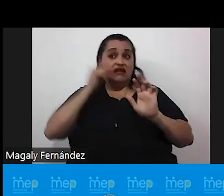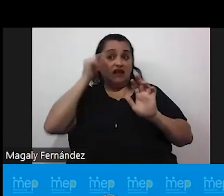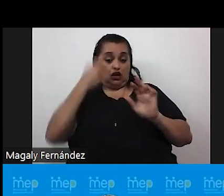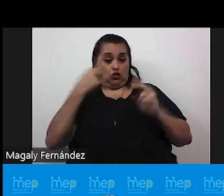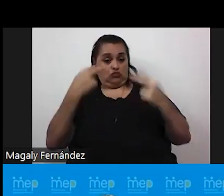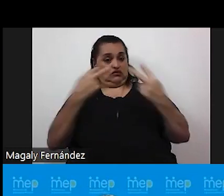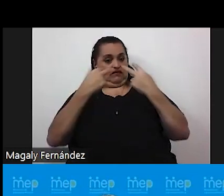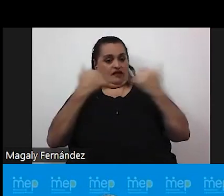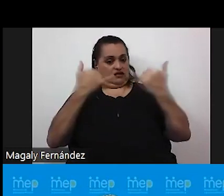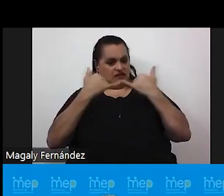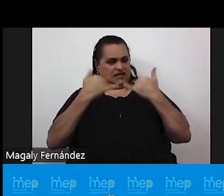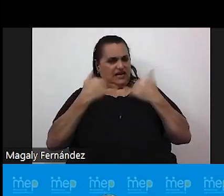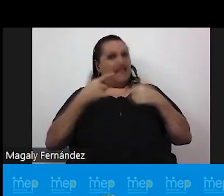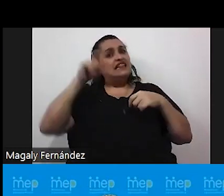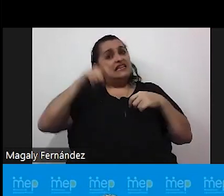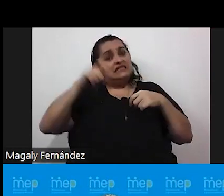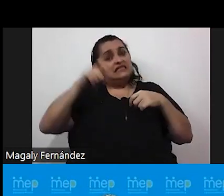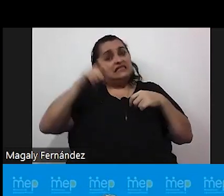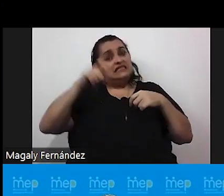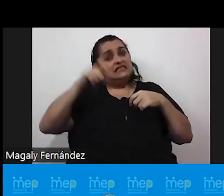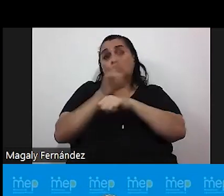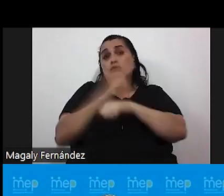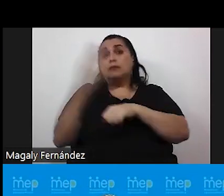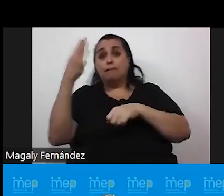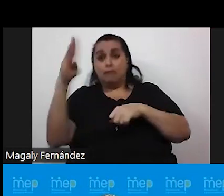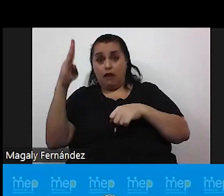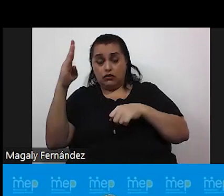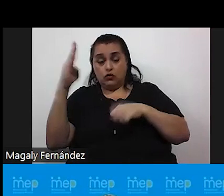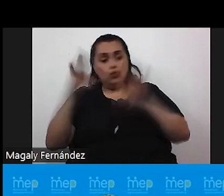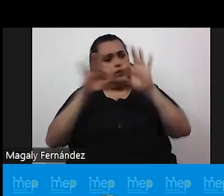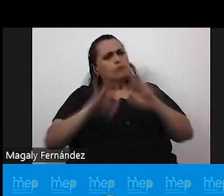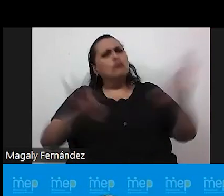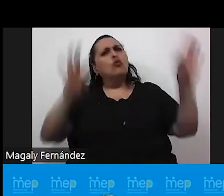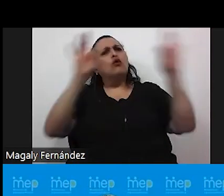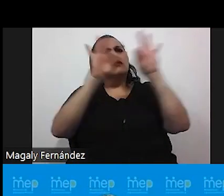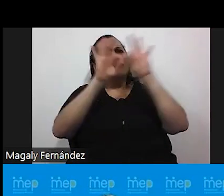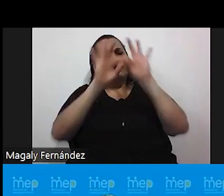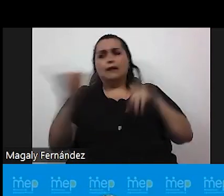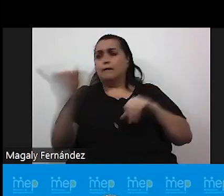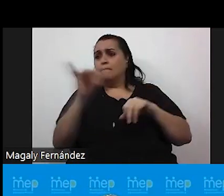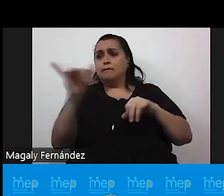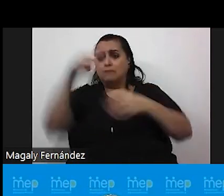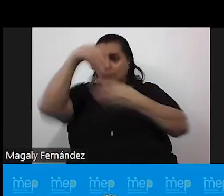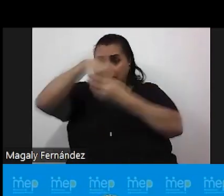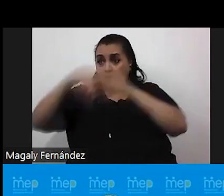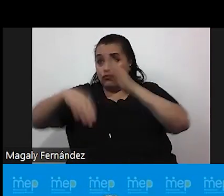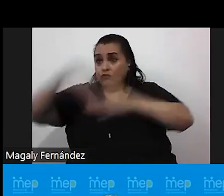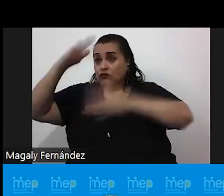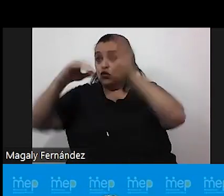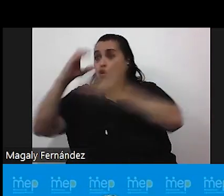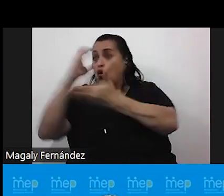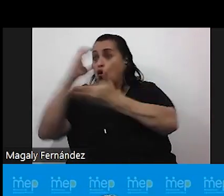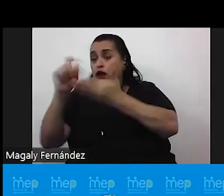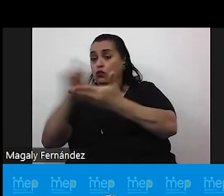requieran utilizar un servicio sanitario es importante que dentro de la misma infraestructura del colegio la